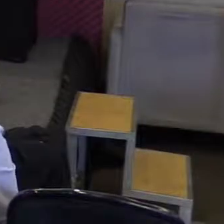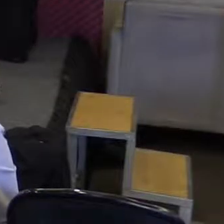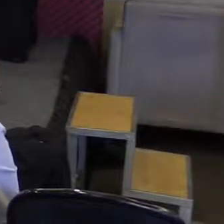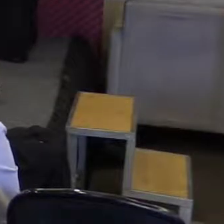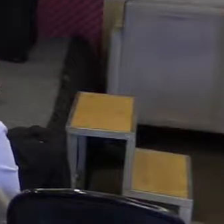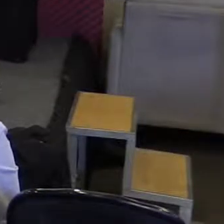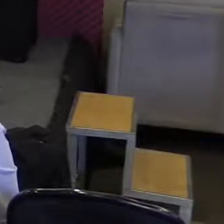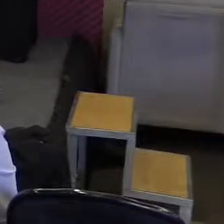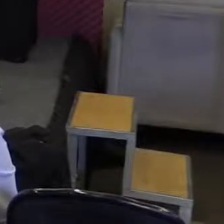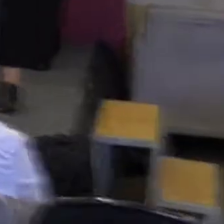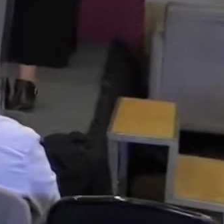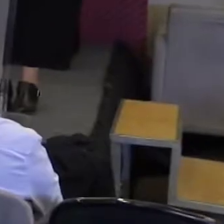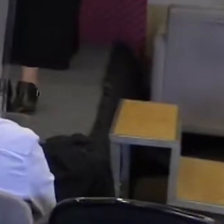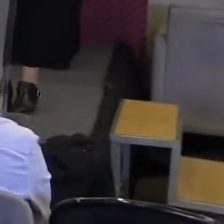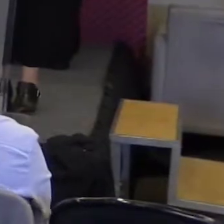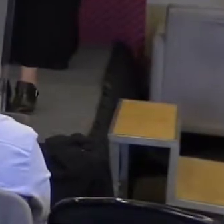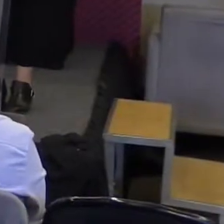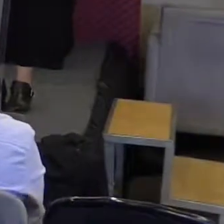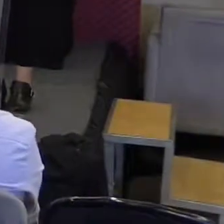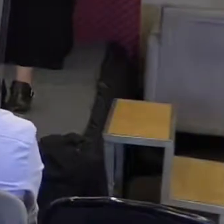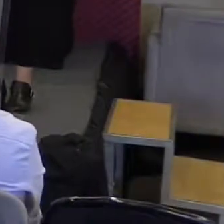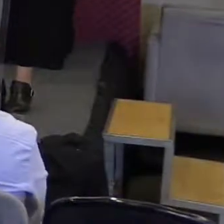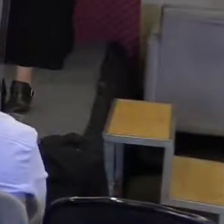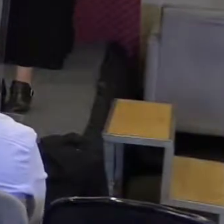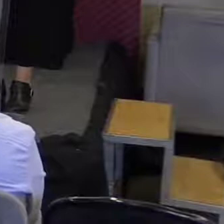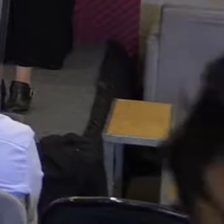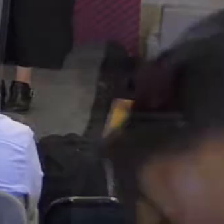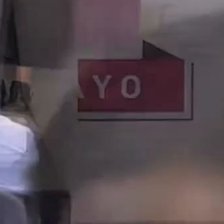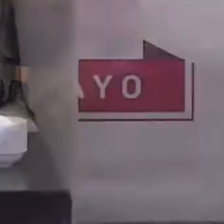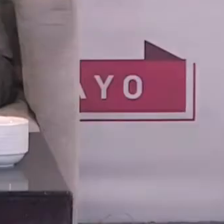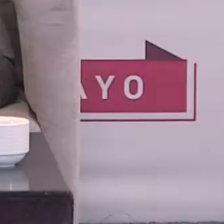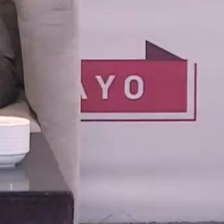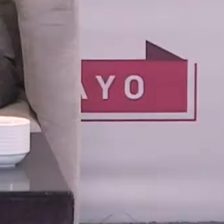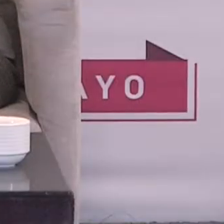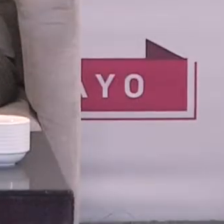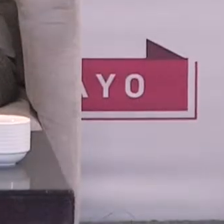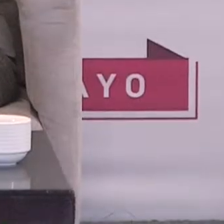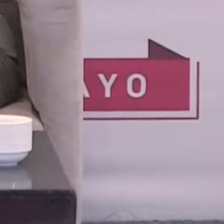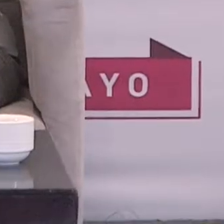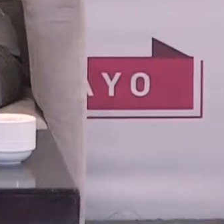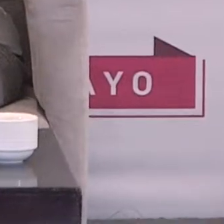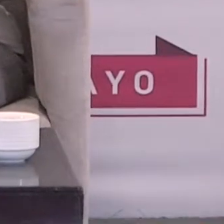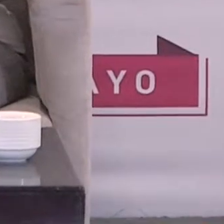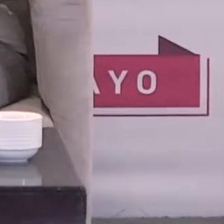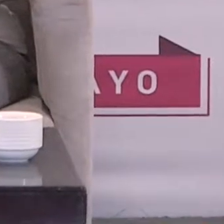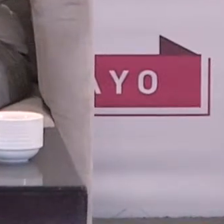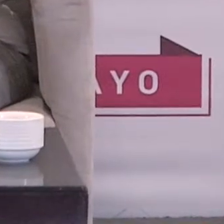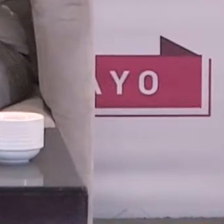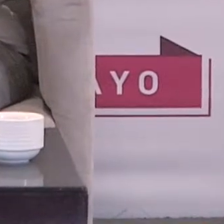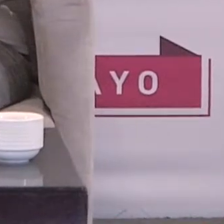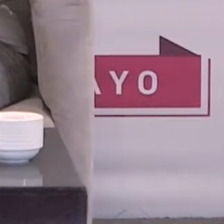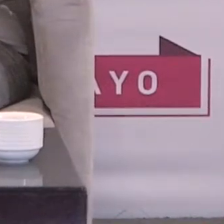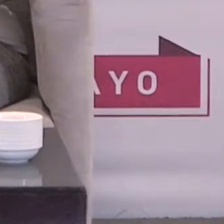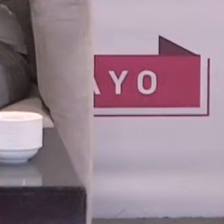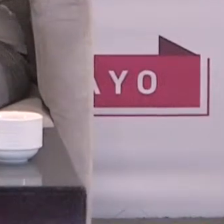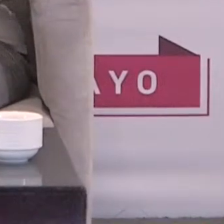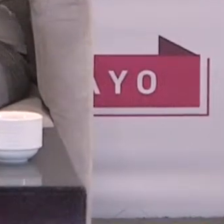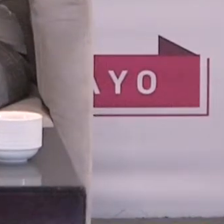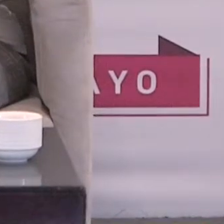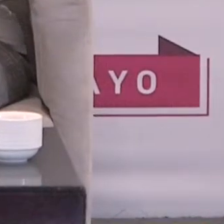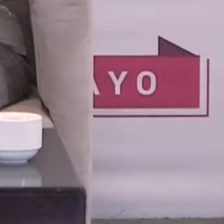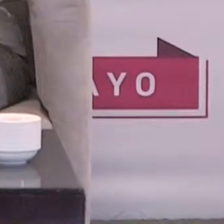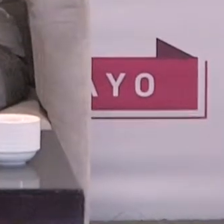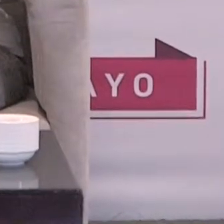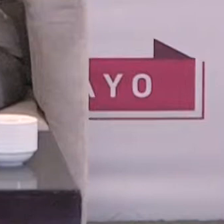Oficina en México, de la Alta Comisionada de los Derechos Humanos de la ONU. Les pedimos que tomen sus lugares y que guarden